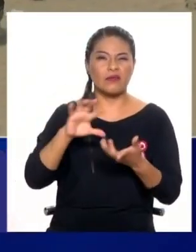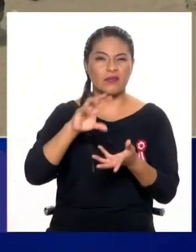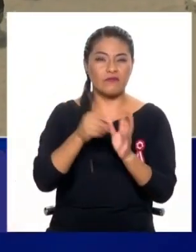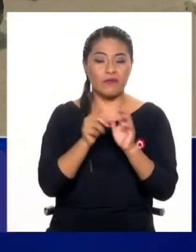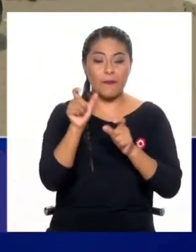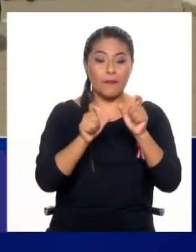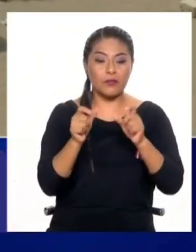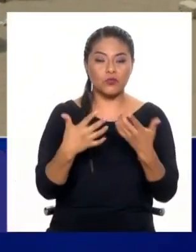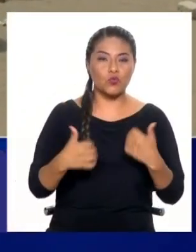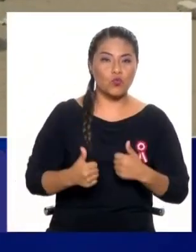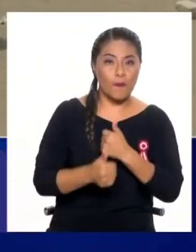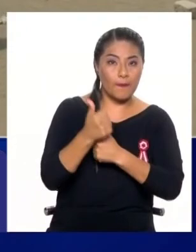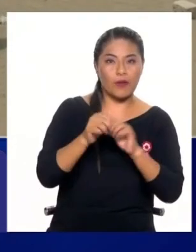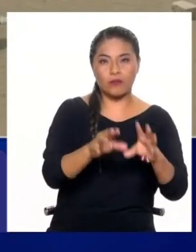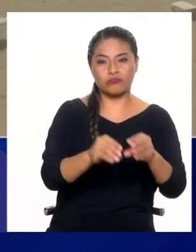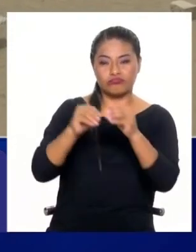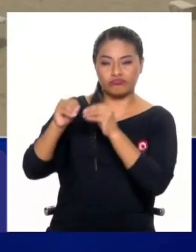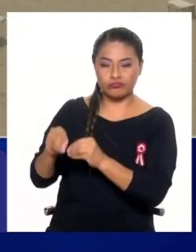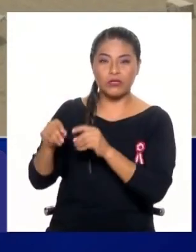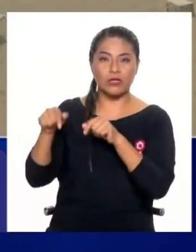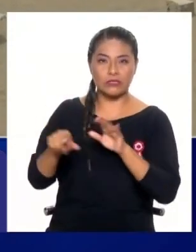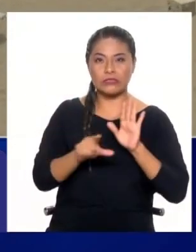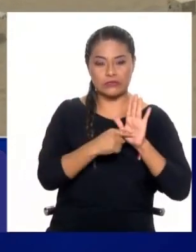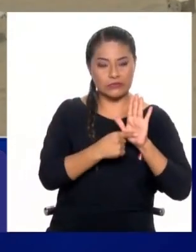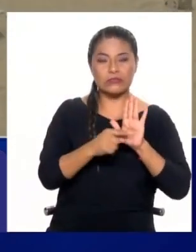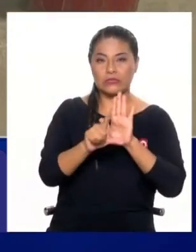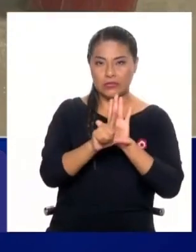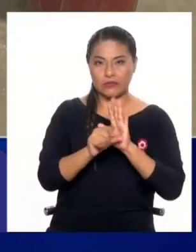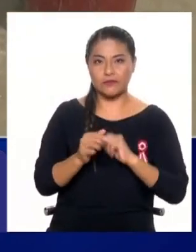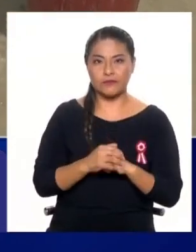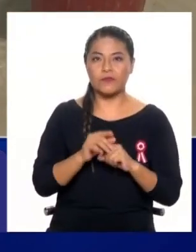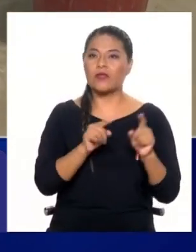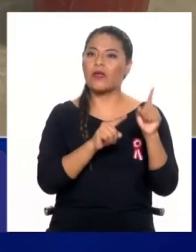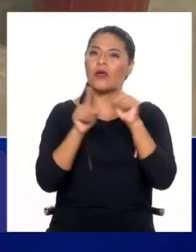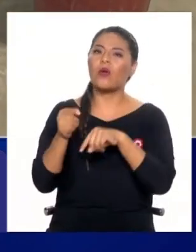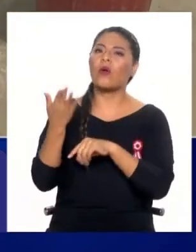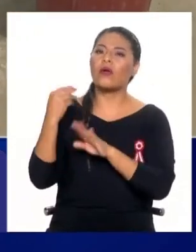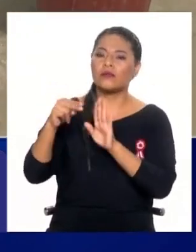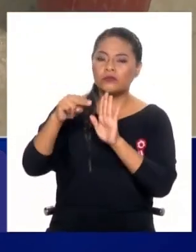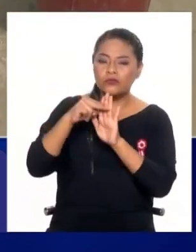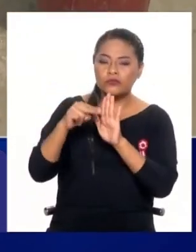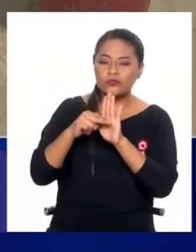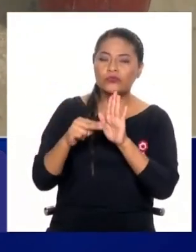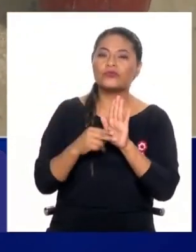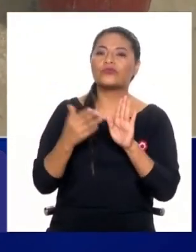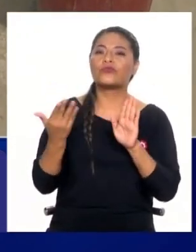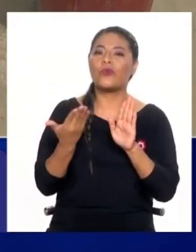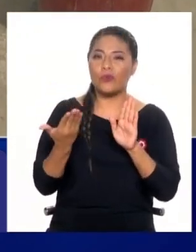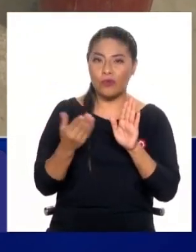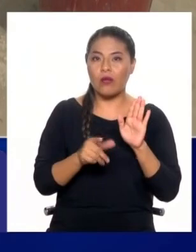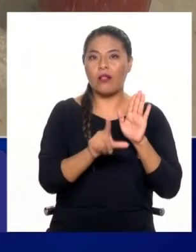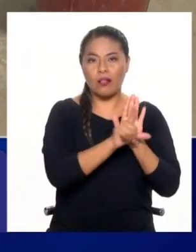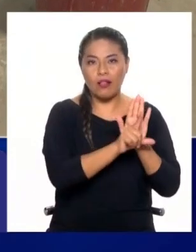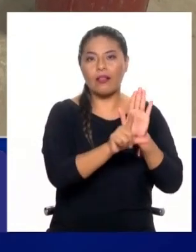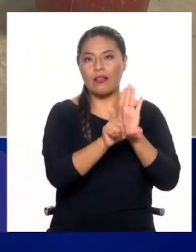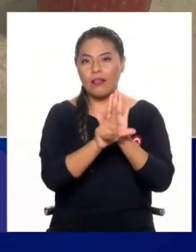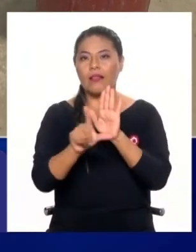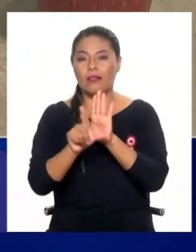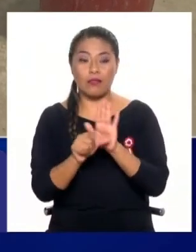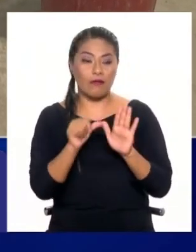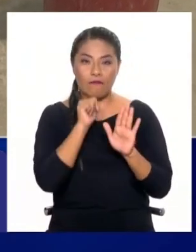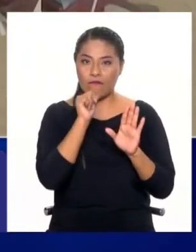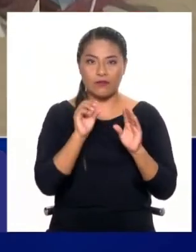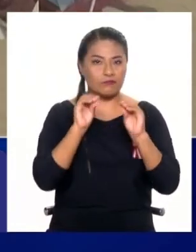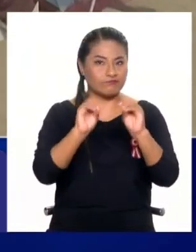la vigilancia del cumplimiento de estas normas? Ahí vamos a otro punto importantísimo, porque claro, como te decía, estamos llenos de leyes, pero no nos ejecutan,